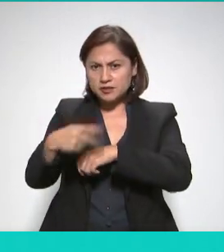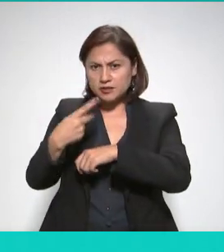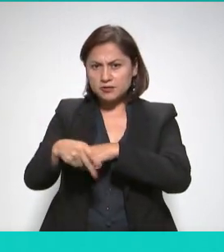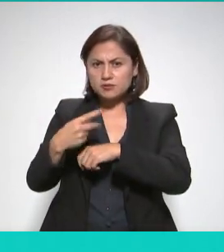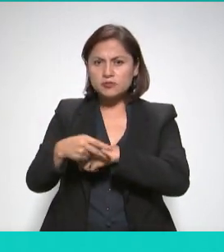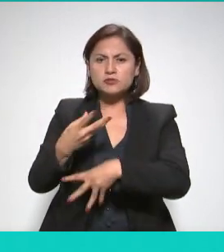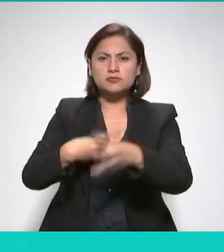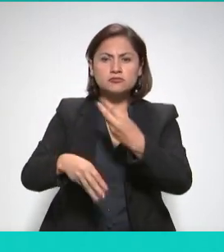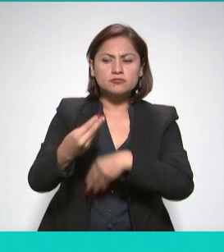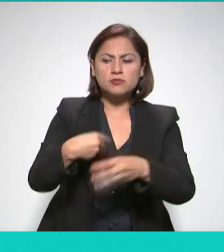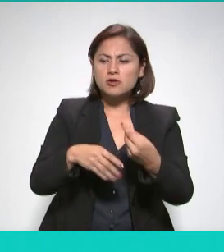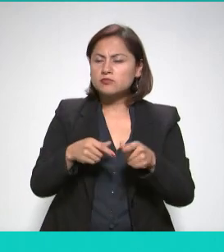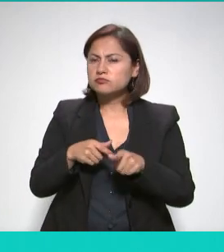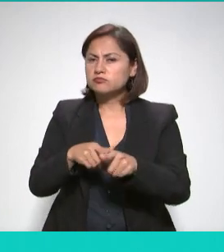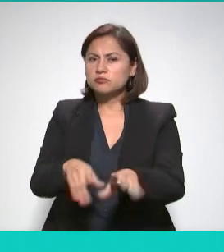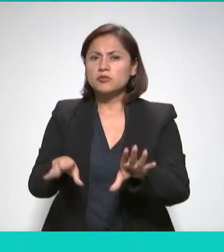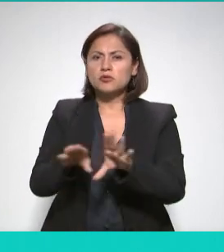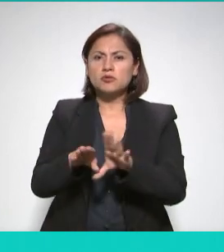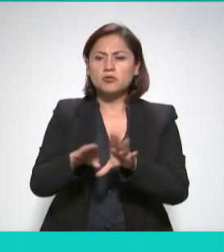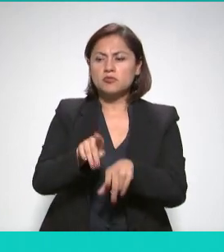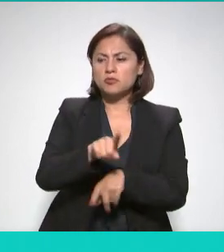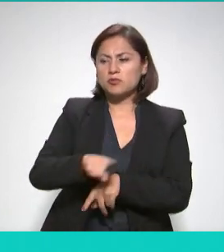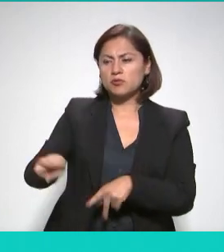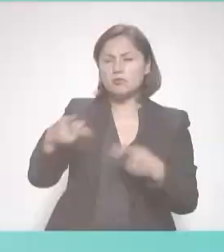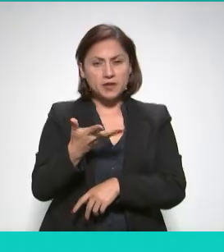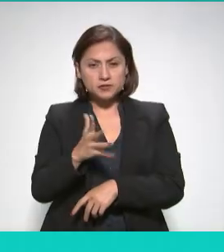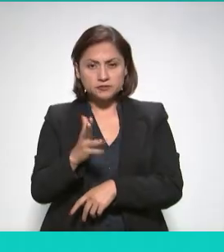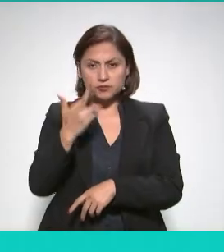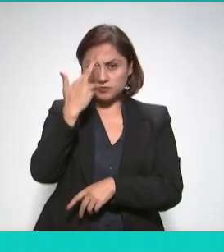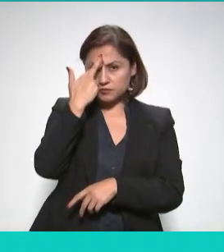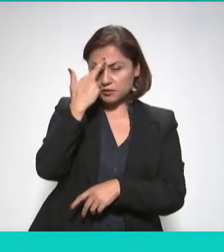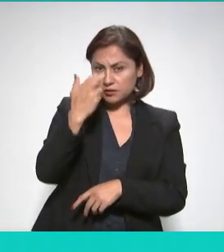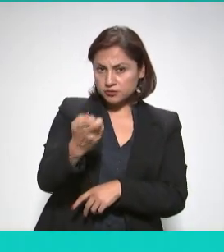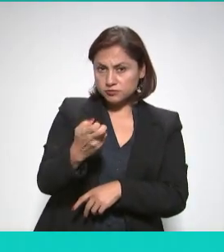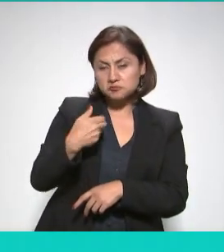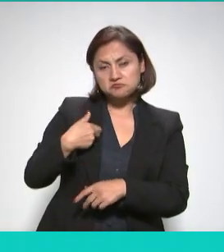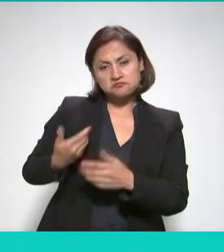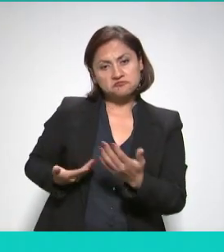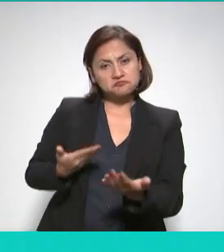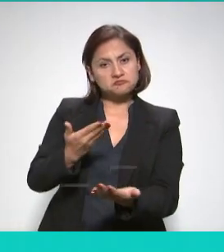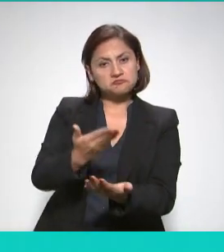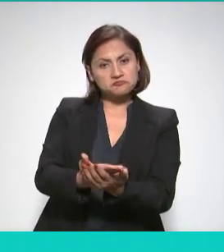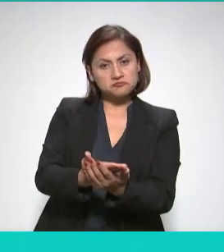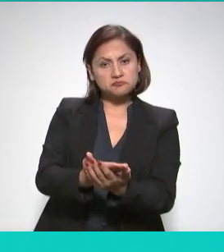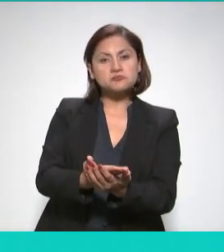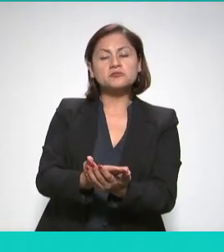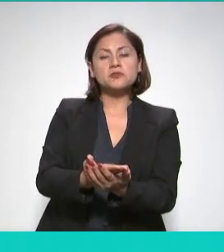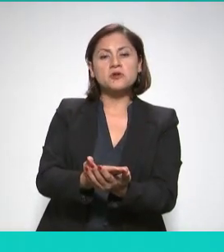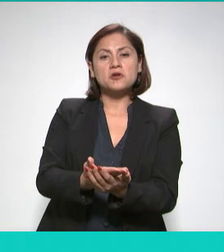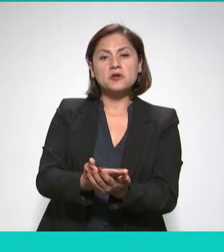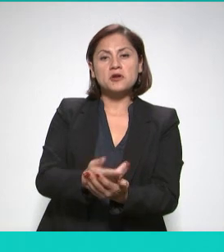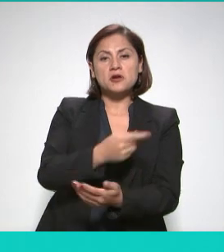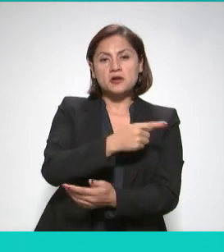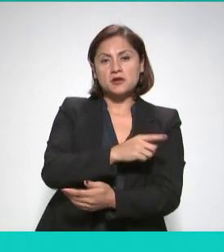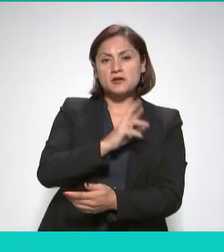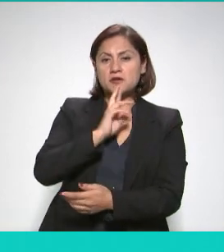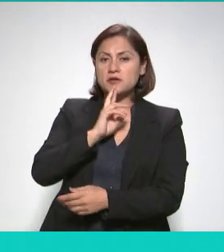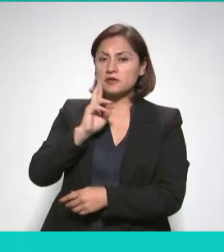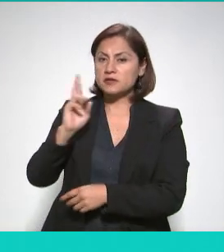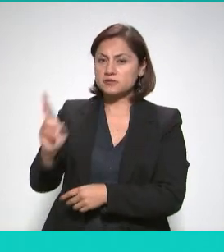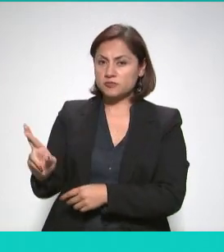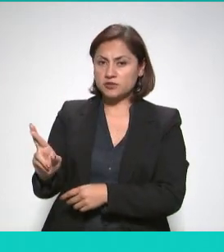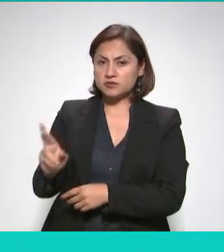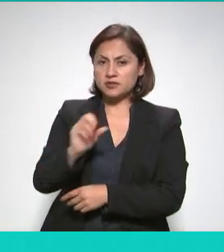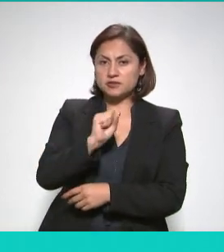fomentar así una conciencia ambiental nacional. Pongo a su consideración modificar la respuesta emitida por la